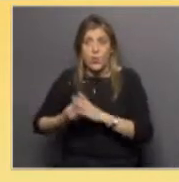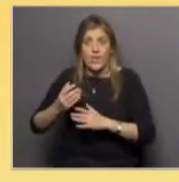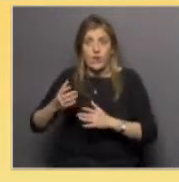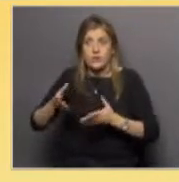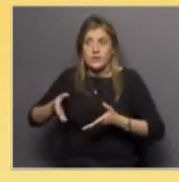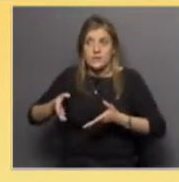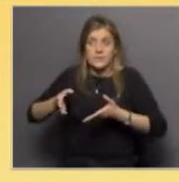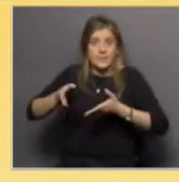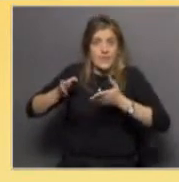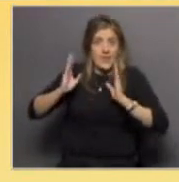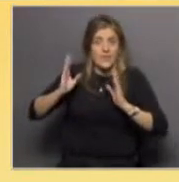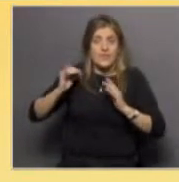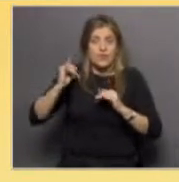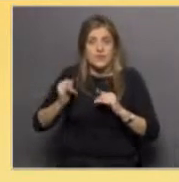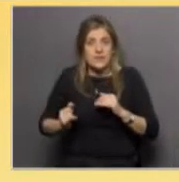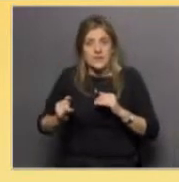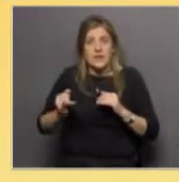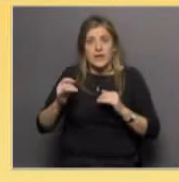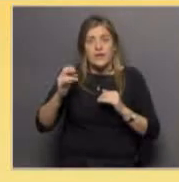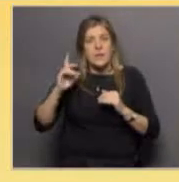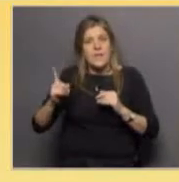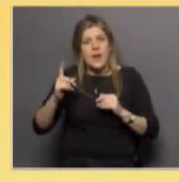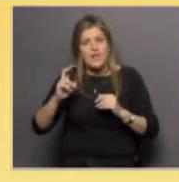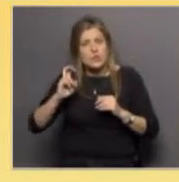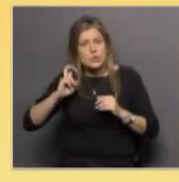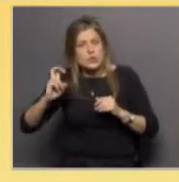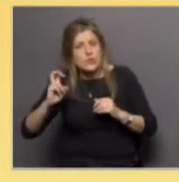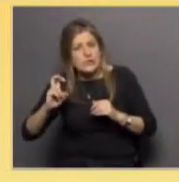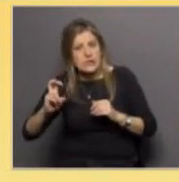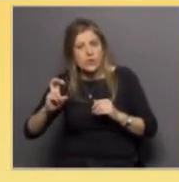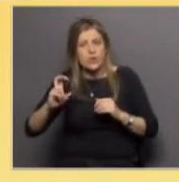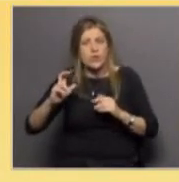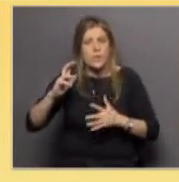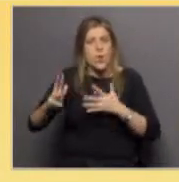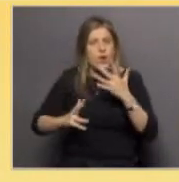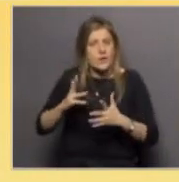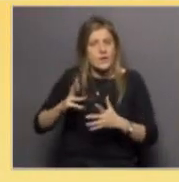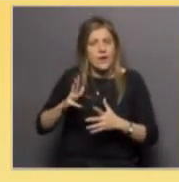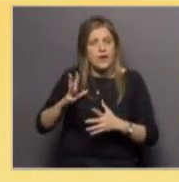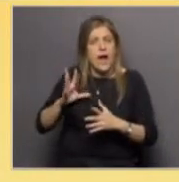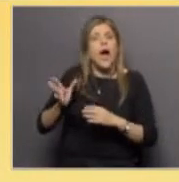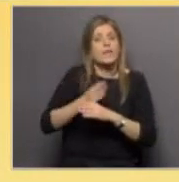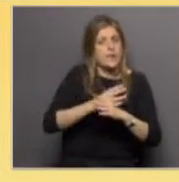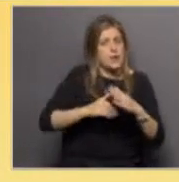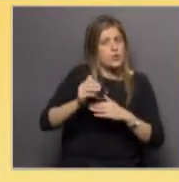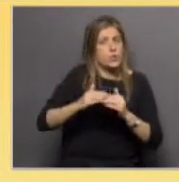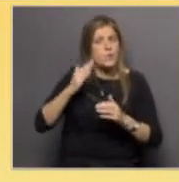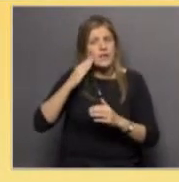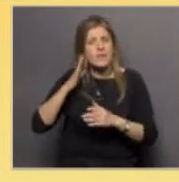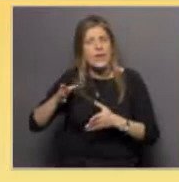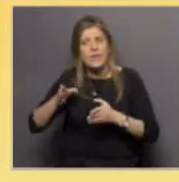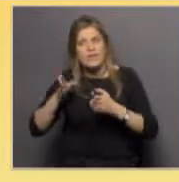eso genera la aparición de misiones acústicas que generan molestia no solo a los que puedan vivir en el edificio sino a los que